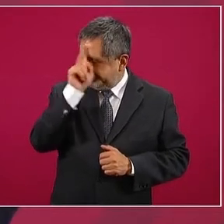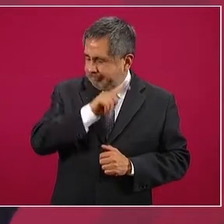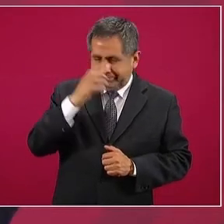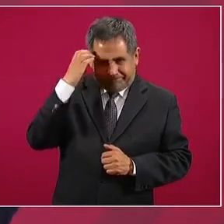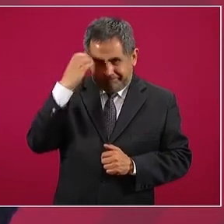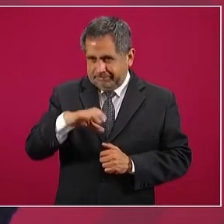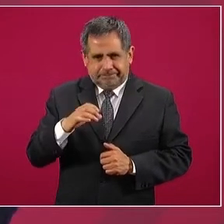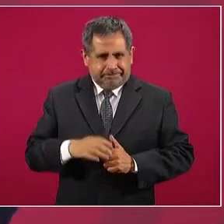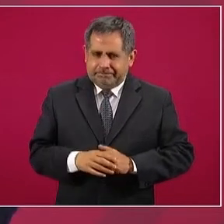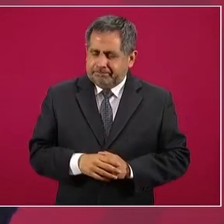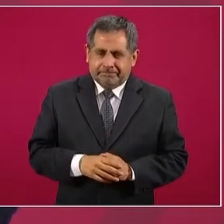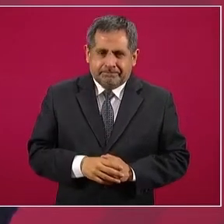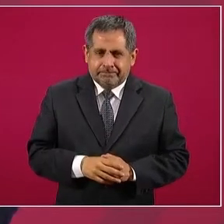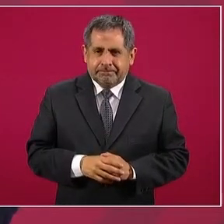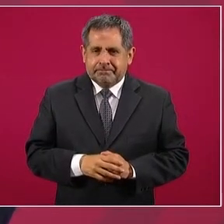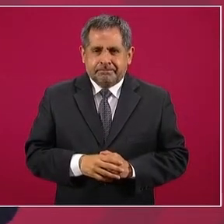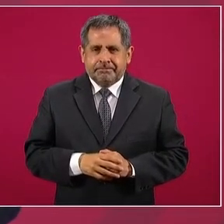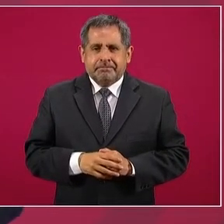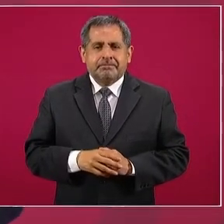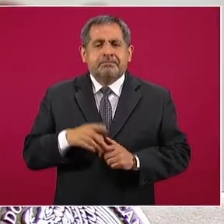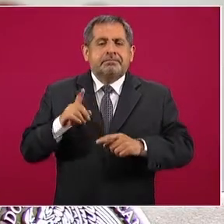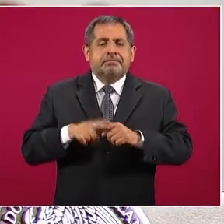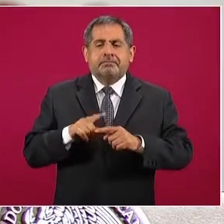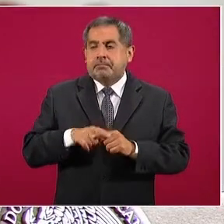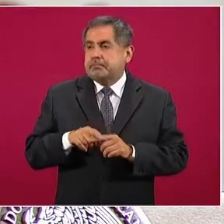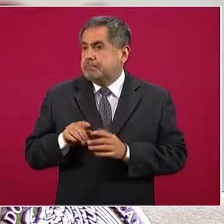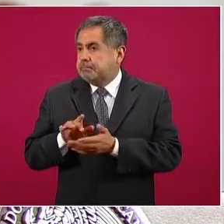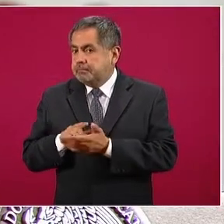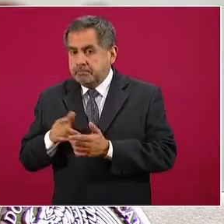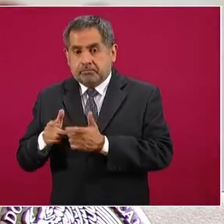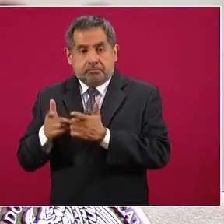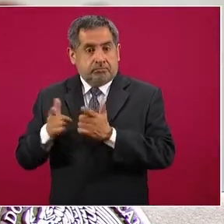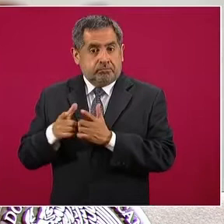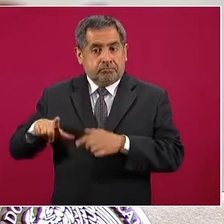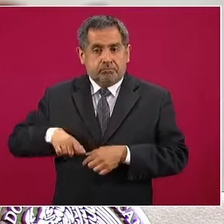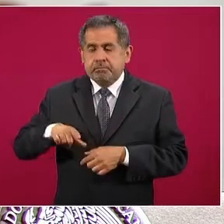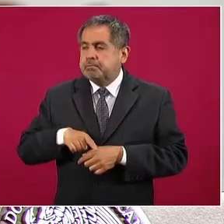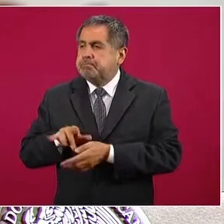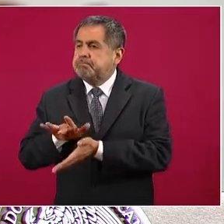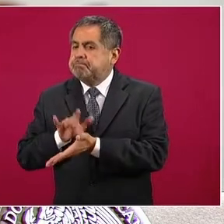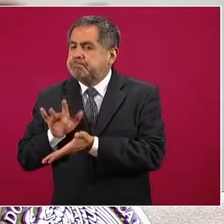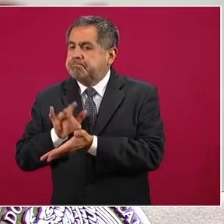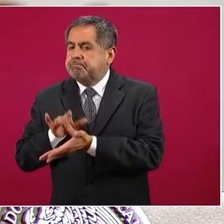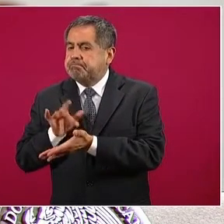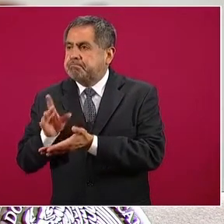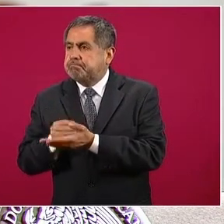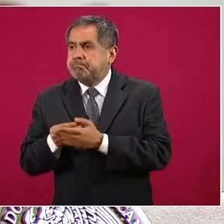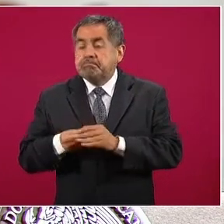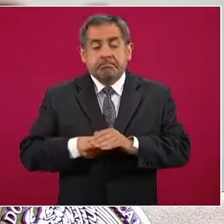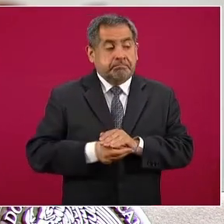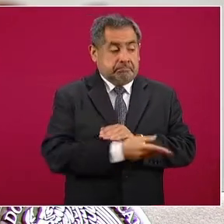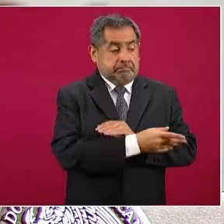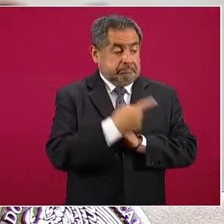de que se filtraban informaciones